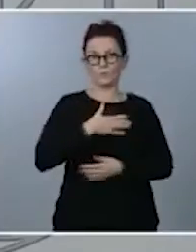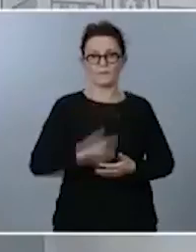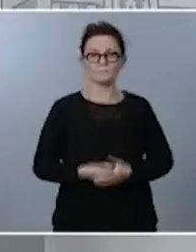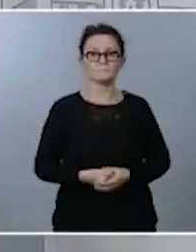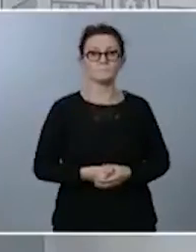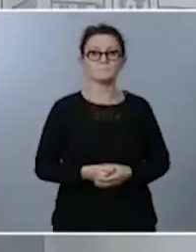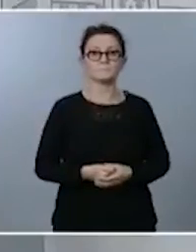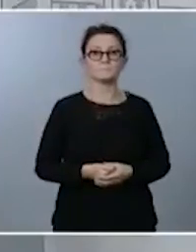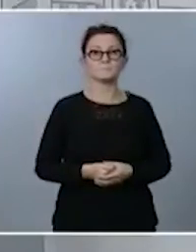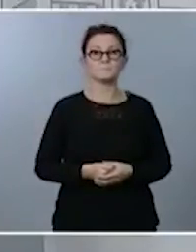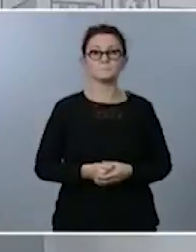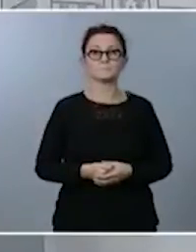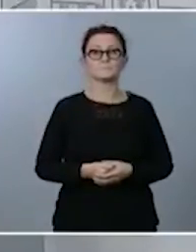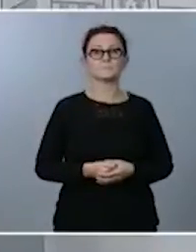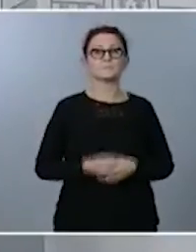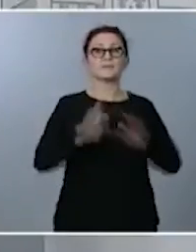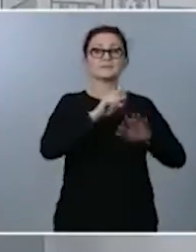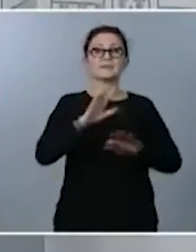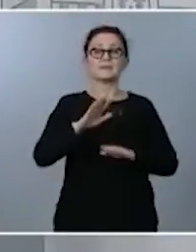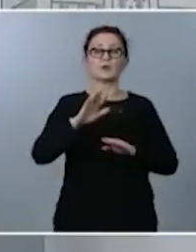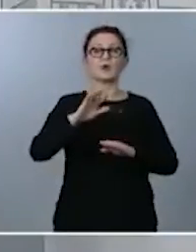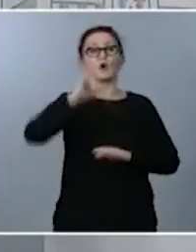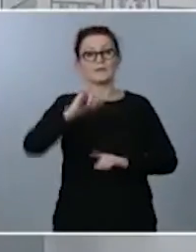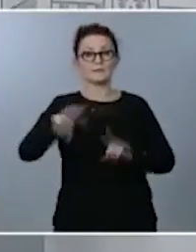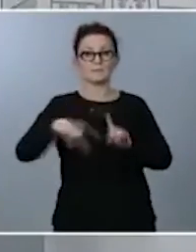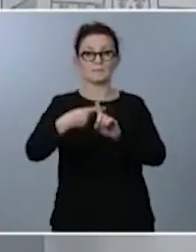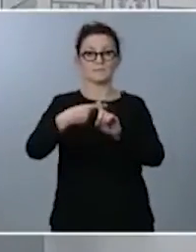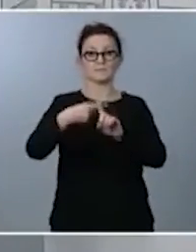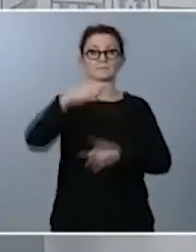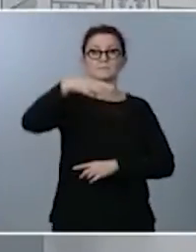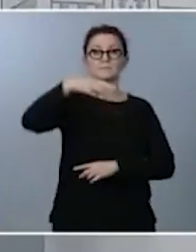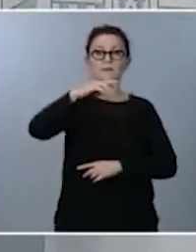De 65 y más Marta Jurado pide la palabra